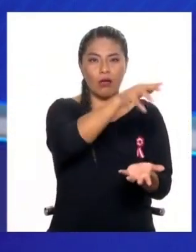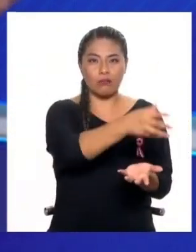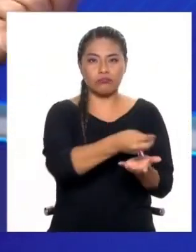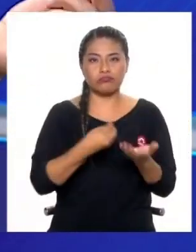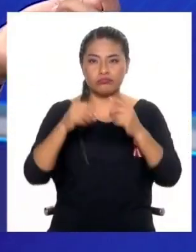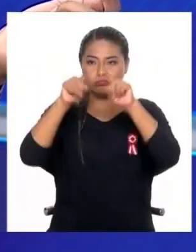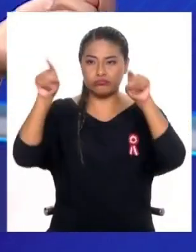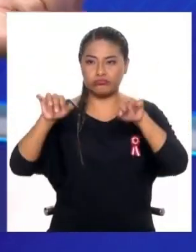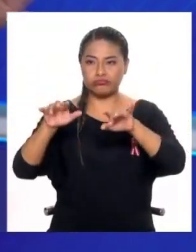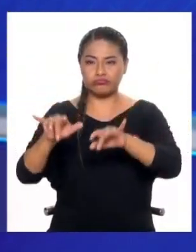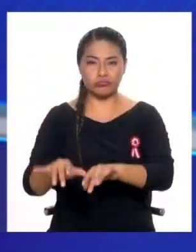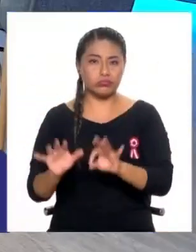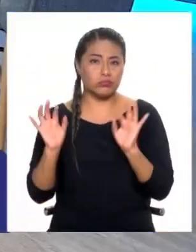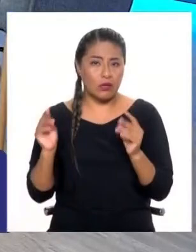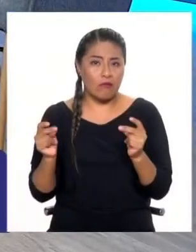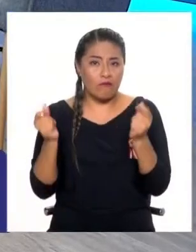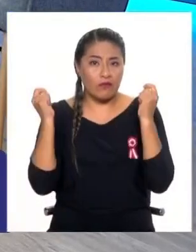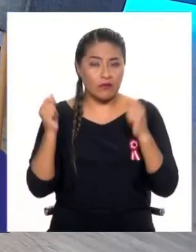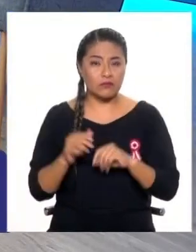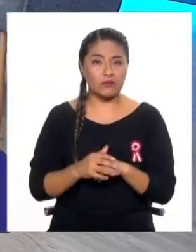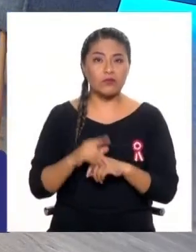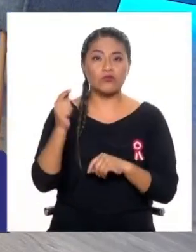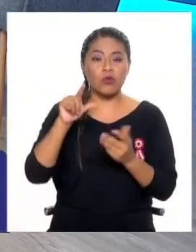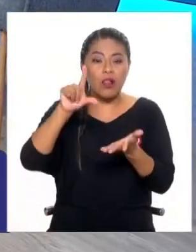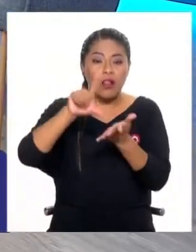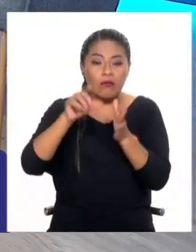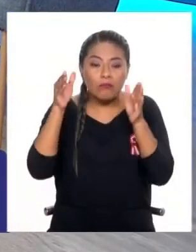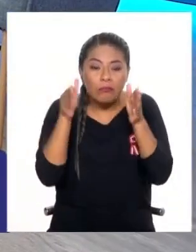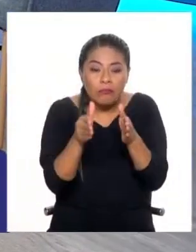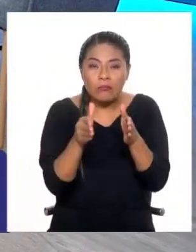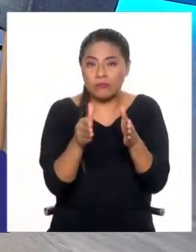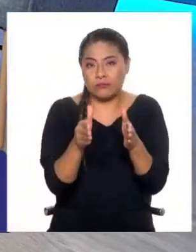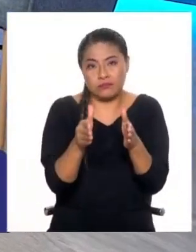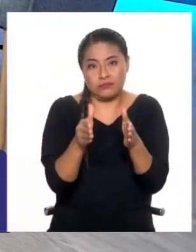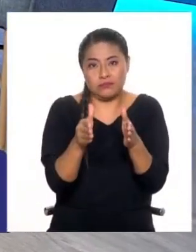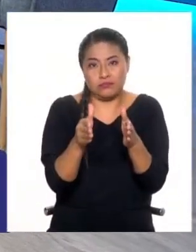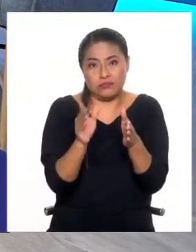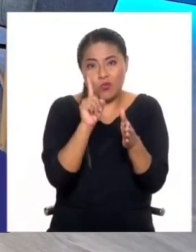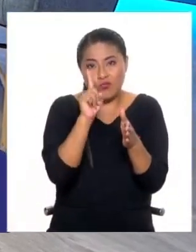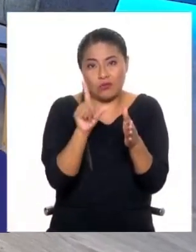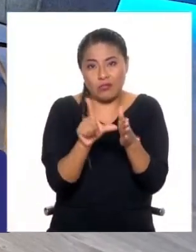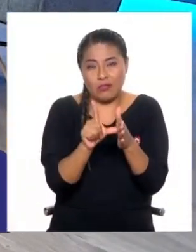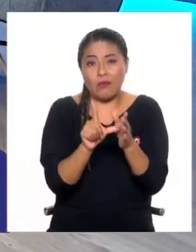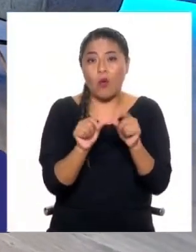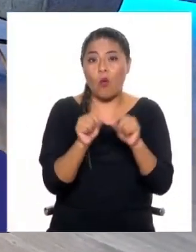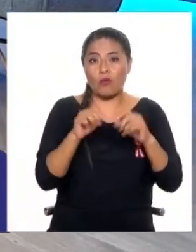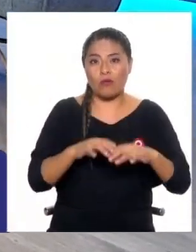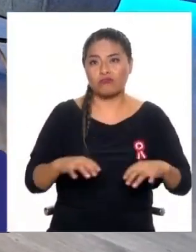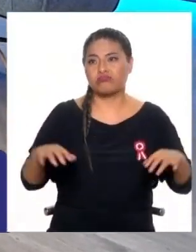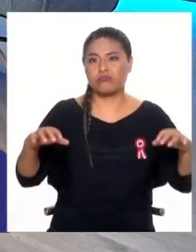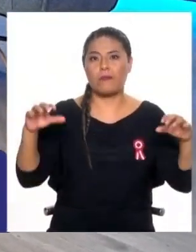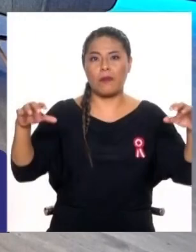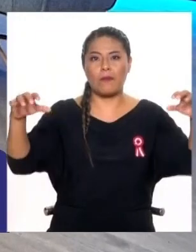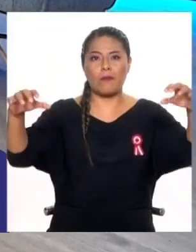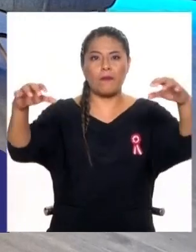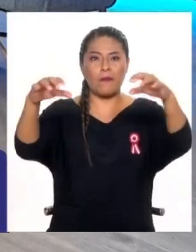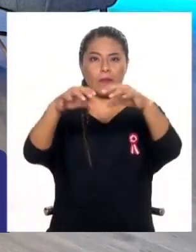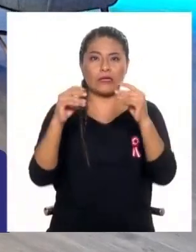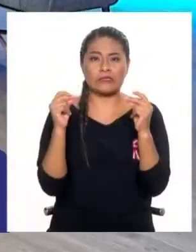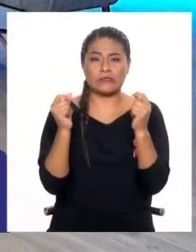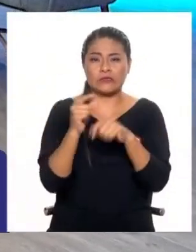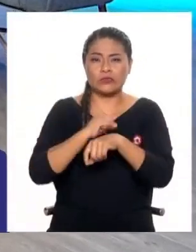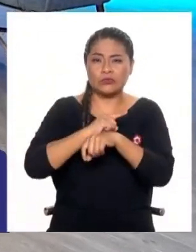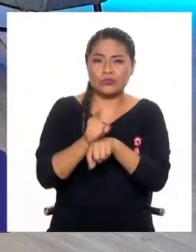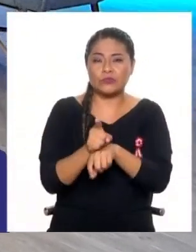tú solita estás formando un tremendo cuello de botella, porque una cosa es recibir cinco datos por minuto y otra cosa es recibir diez millones de datos por segundo.